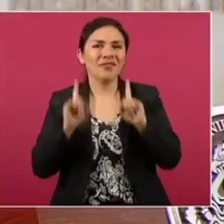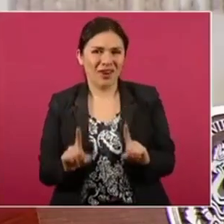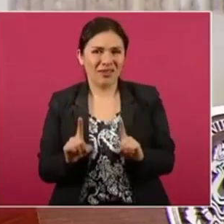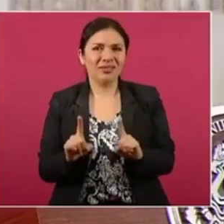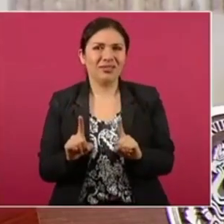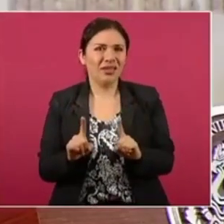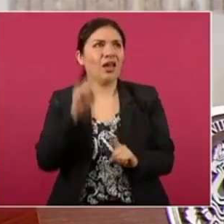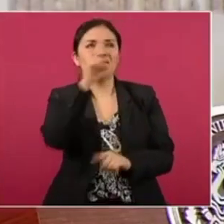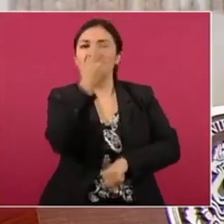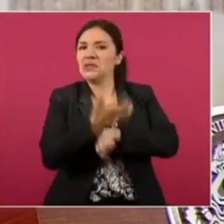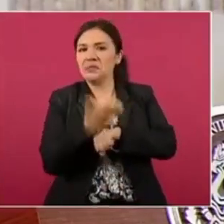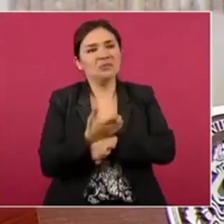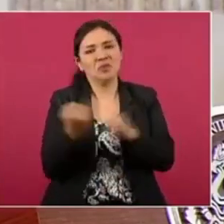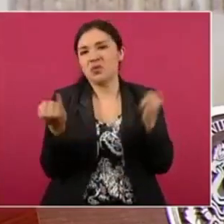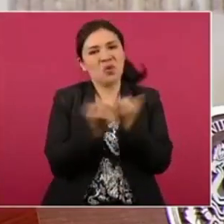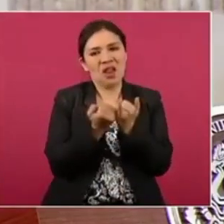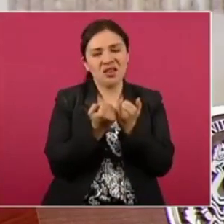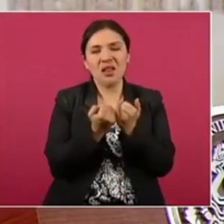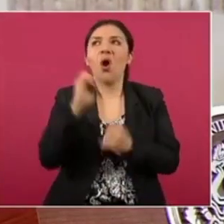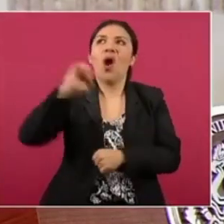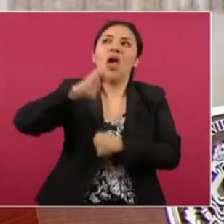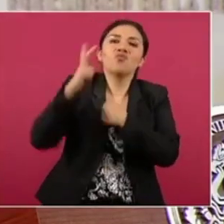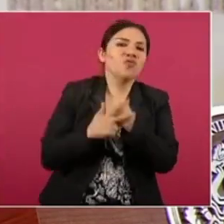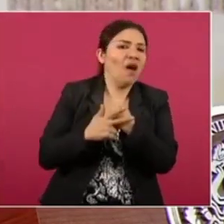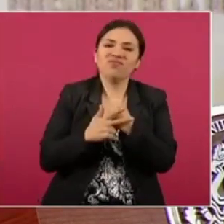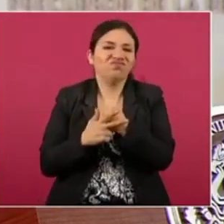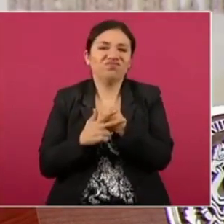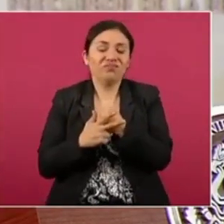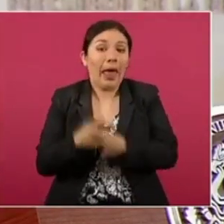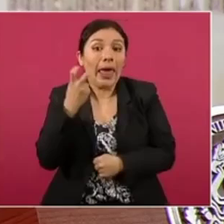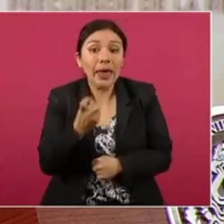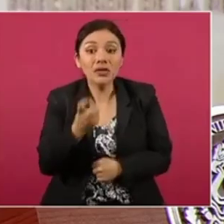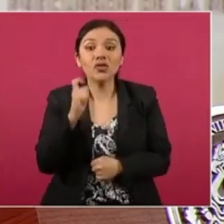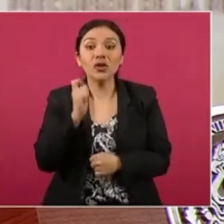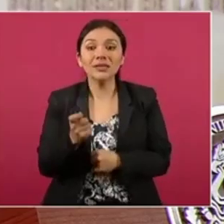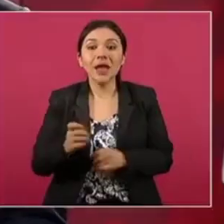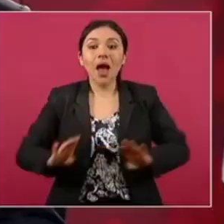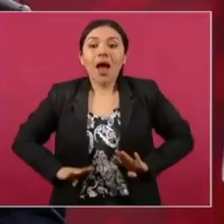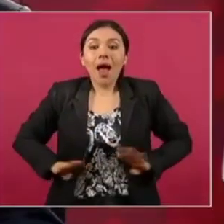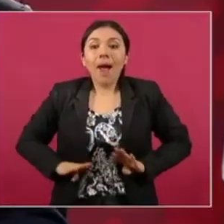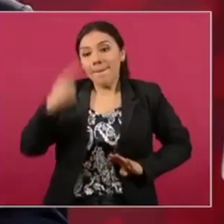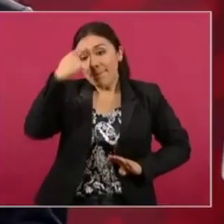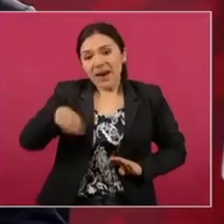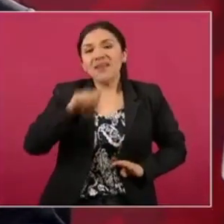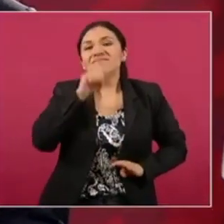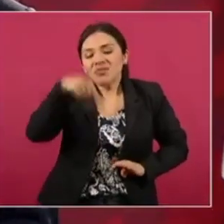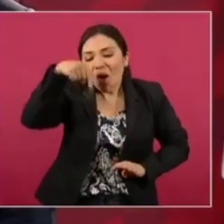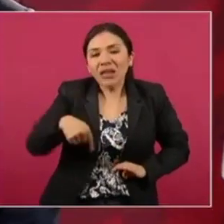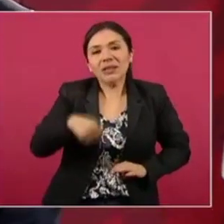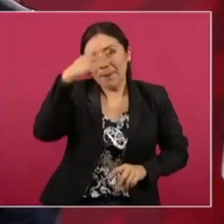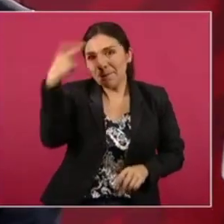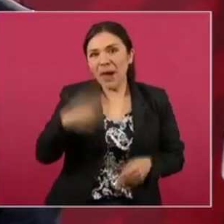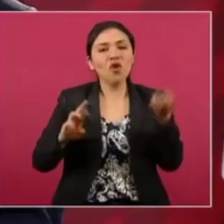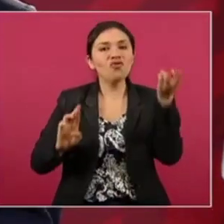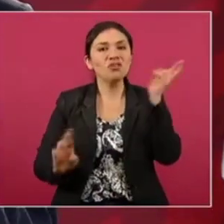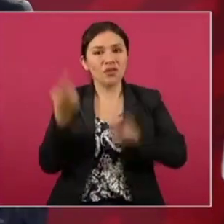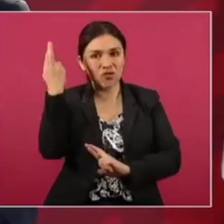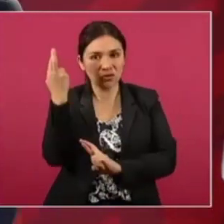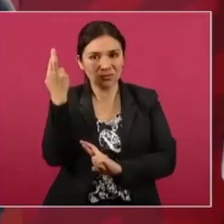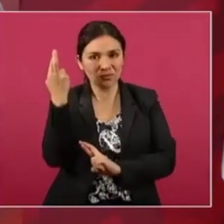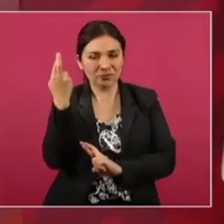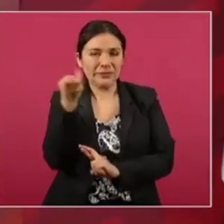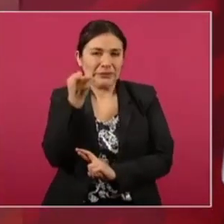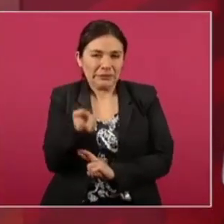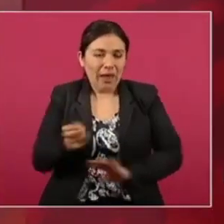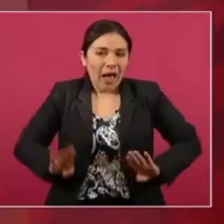ni en Estados Unidos, ni en Europa. Esto tiene que ver con la Revolución Mexicana, son de